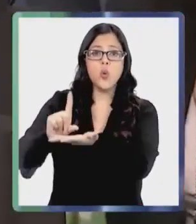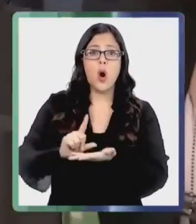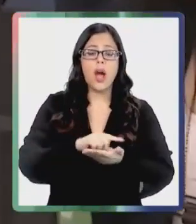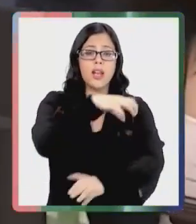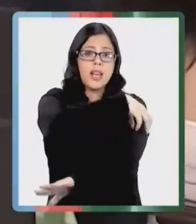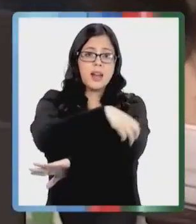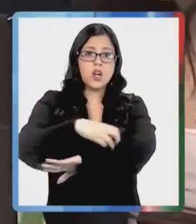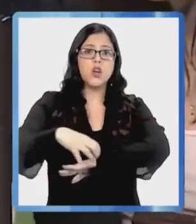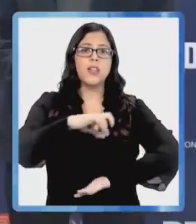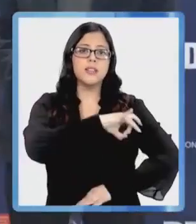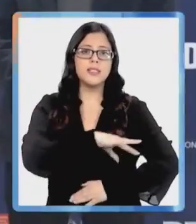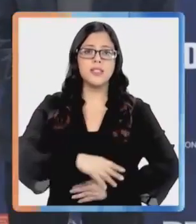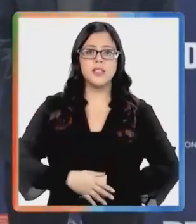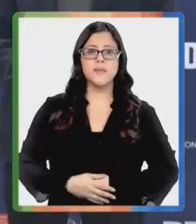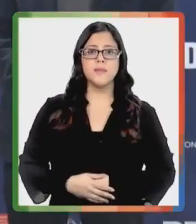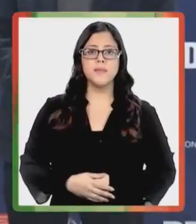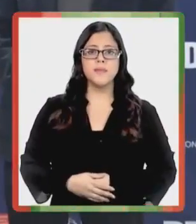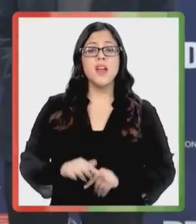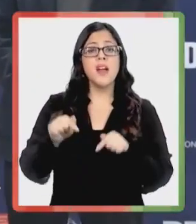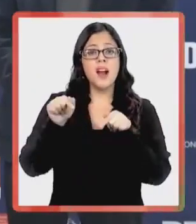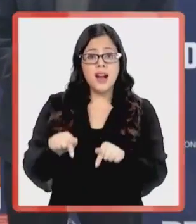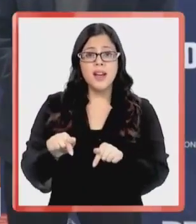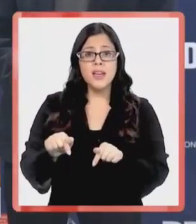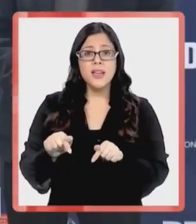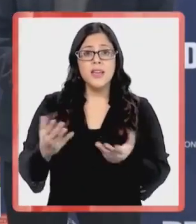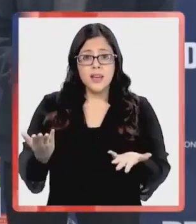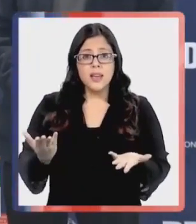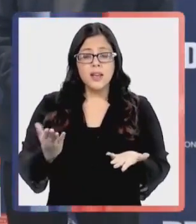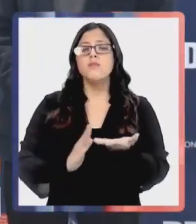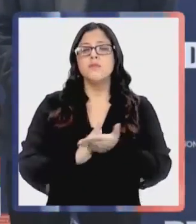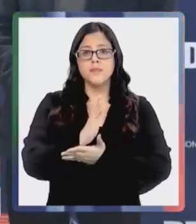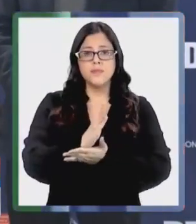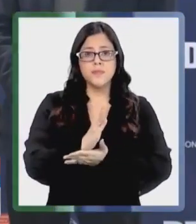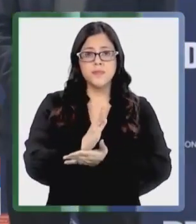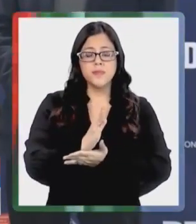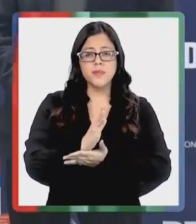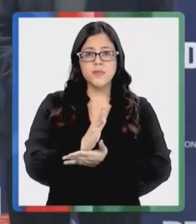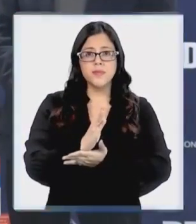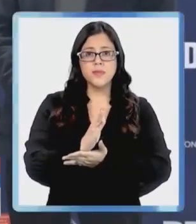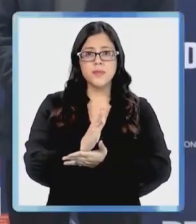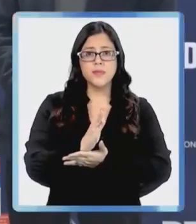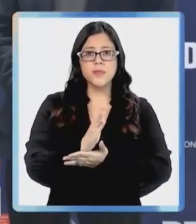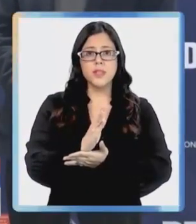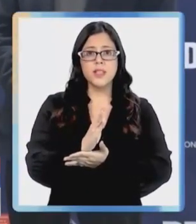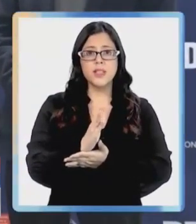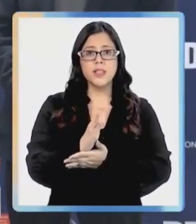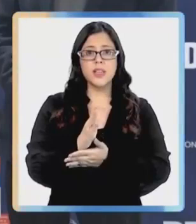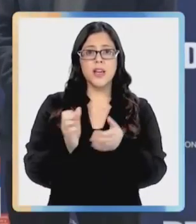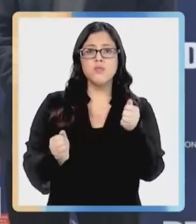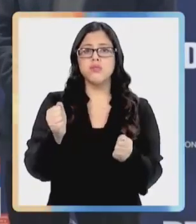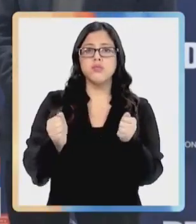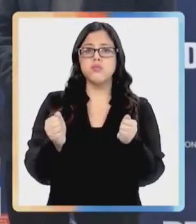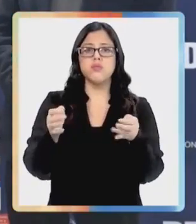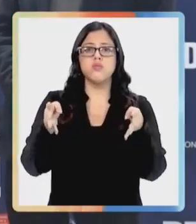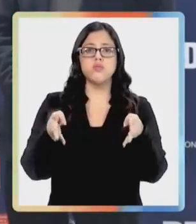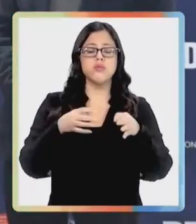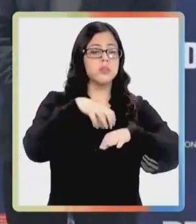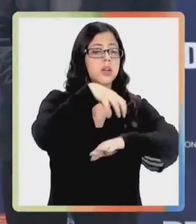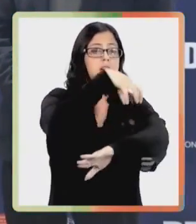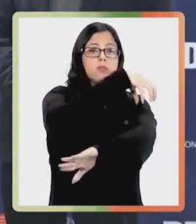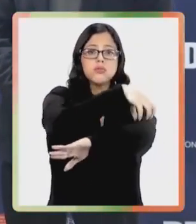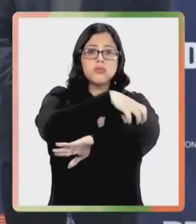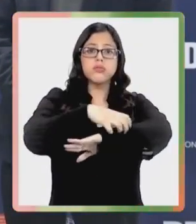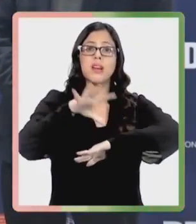dispuesto el inicio de estos móviles que van a estar instalados en cinco regiones inicialmente de nuestro país